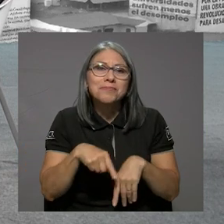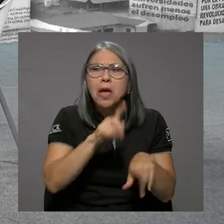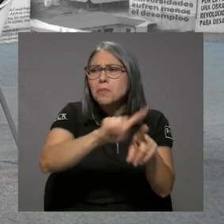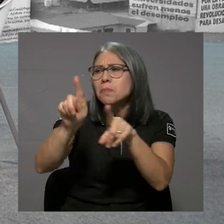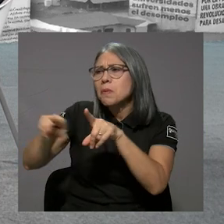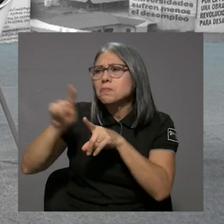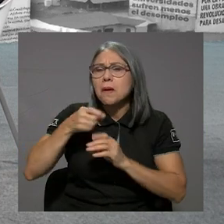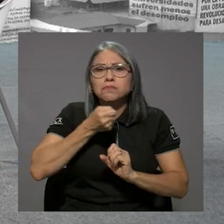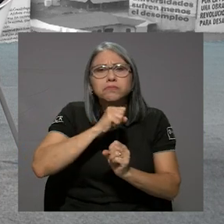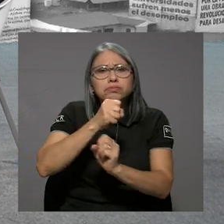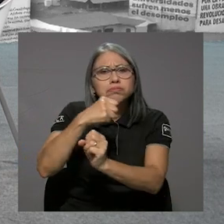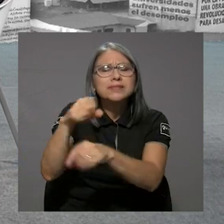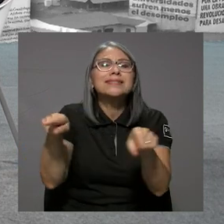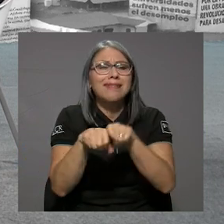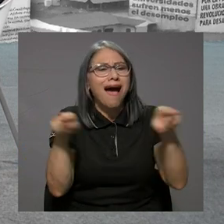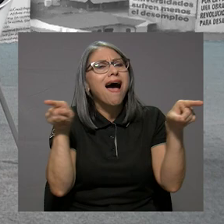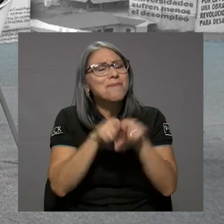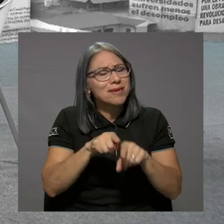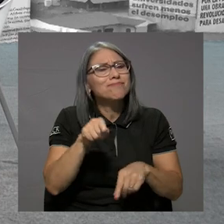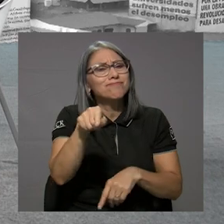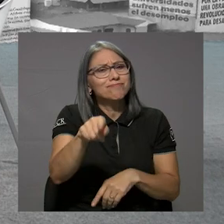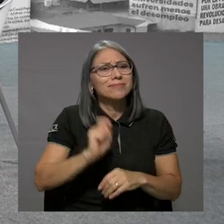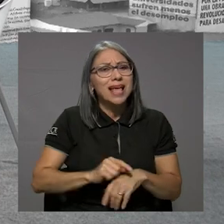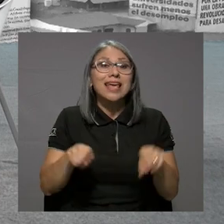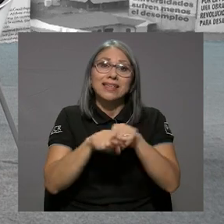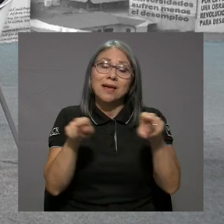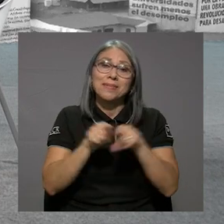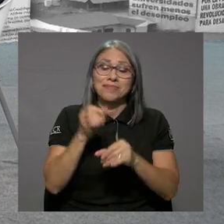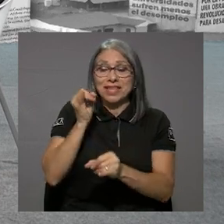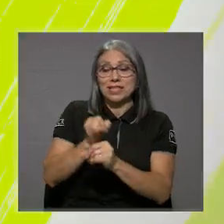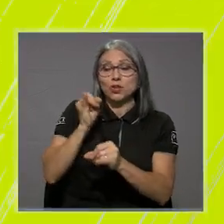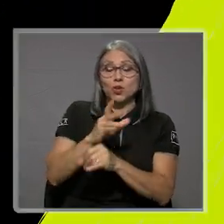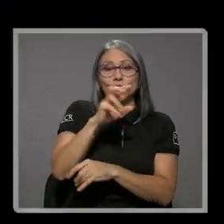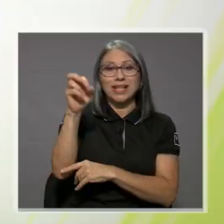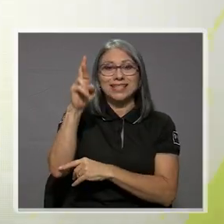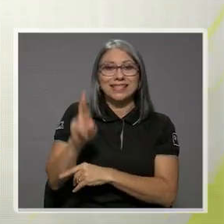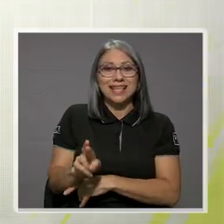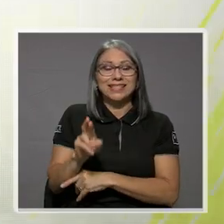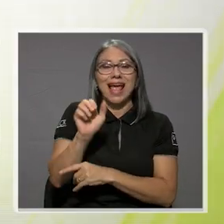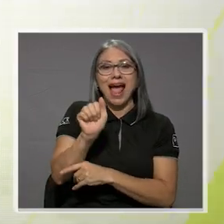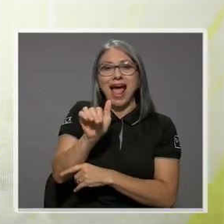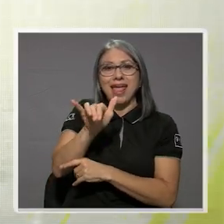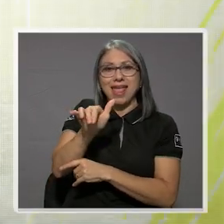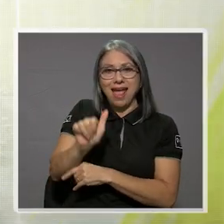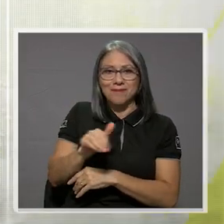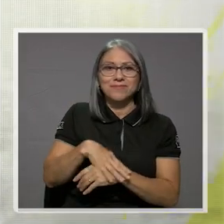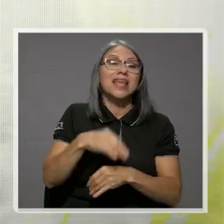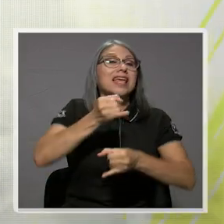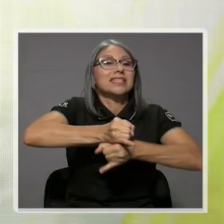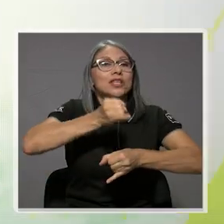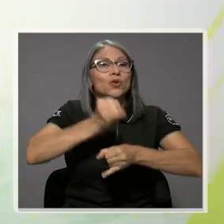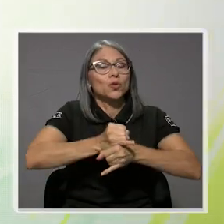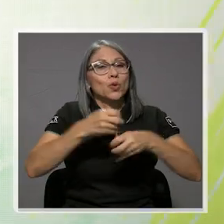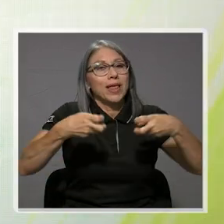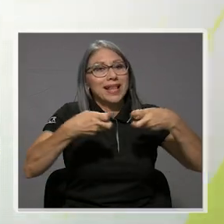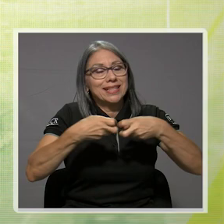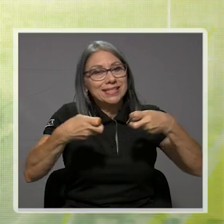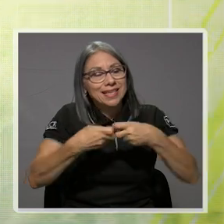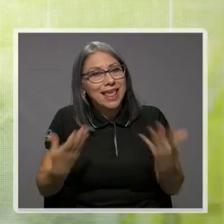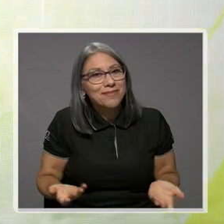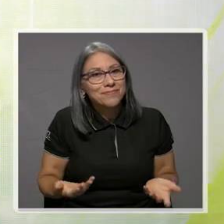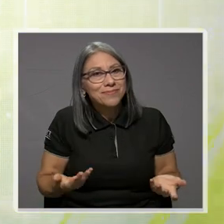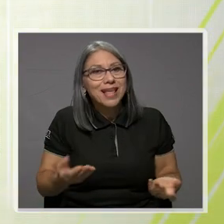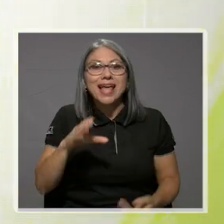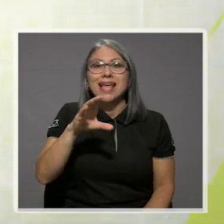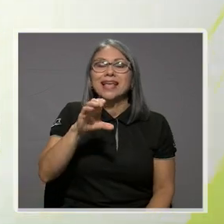Las municipalidades también tienen competencia. Y está el Instituto Costa Rica de Acuaductos Alcantarillados, el Instituto de Electricidad, Costa Rica